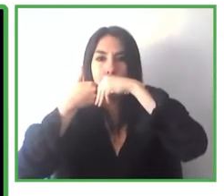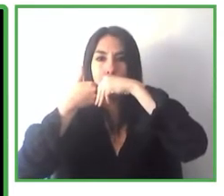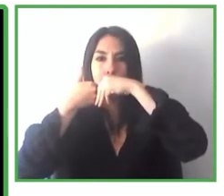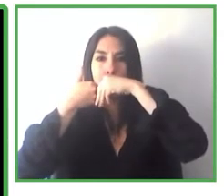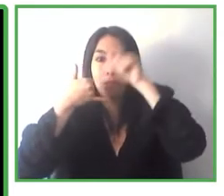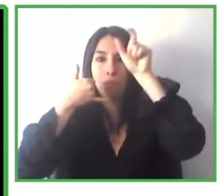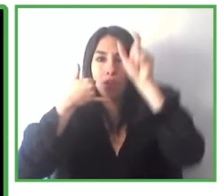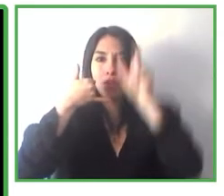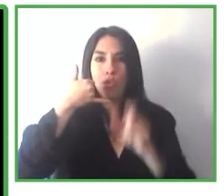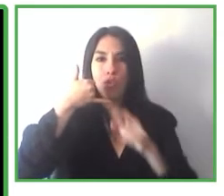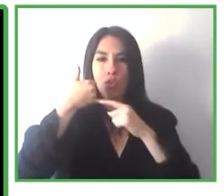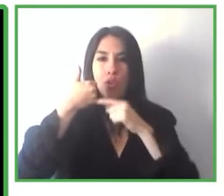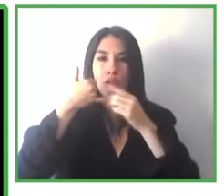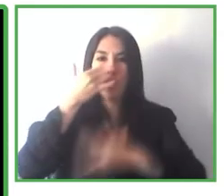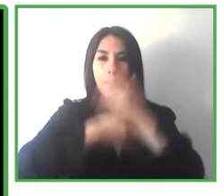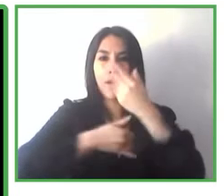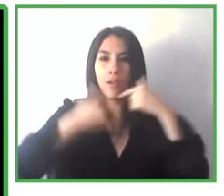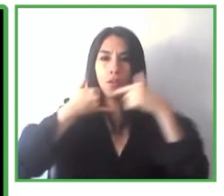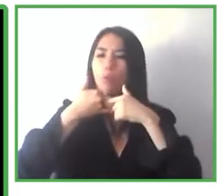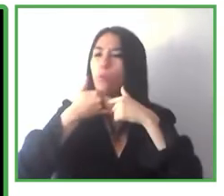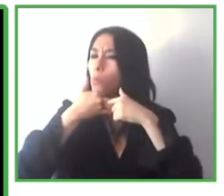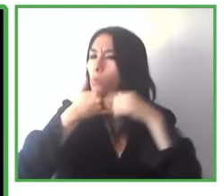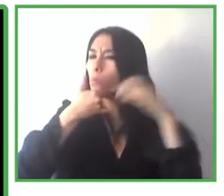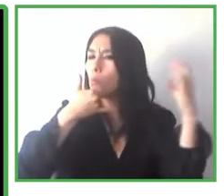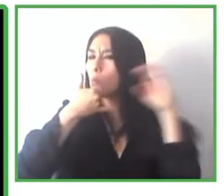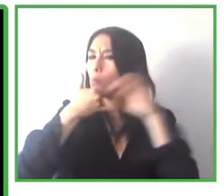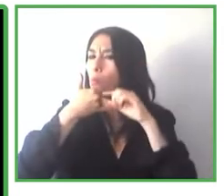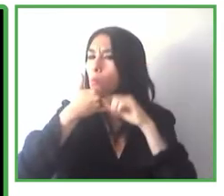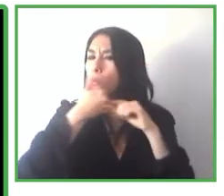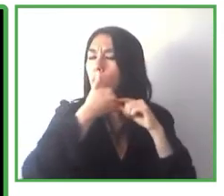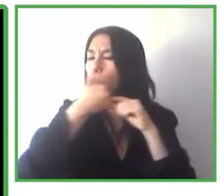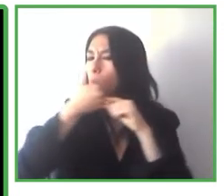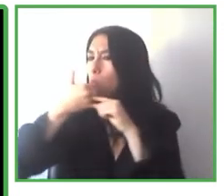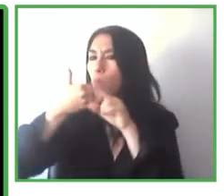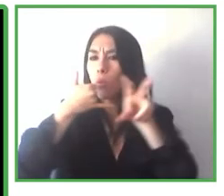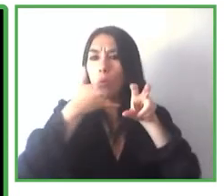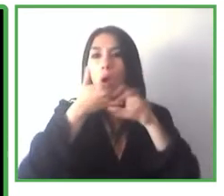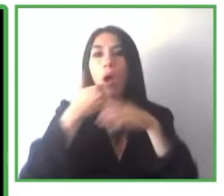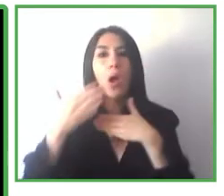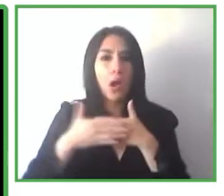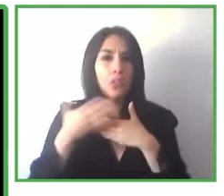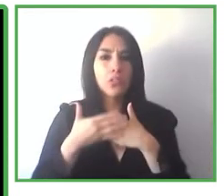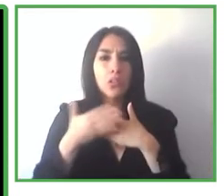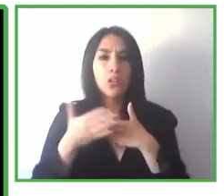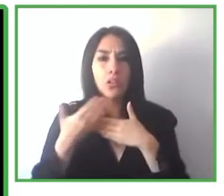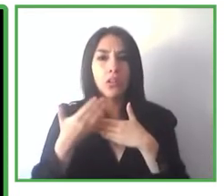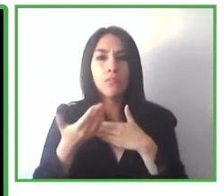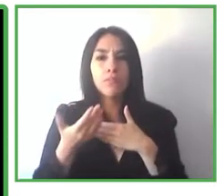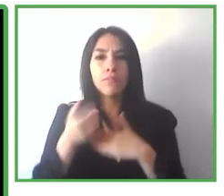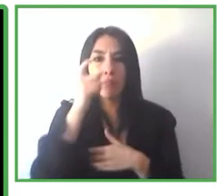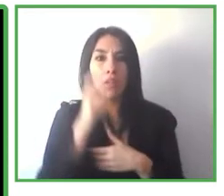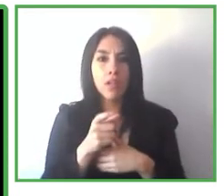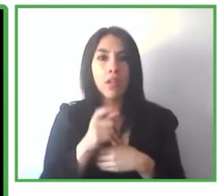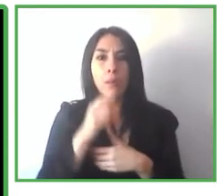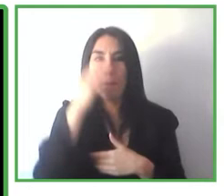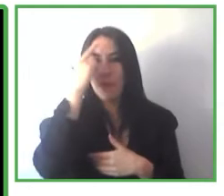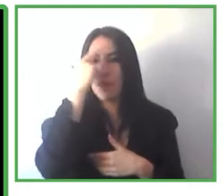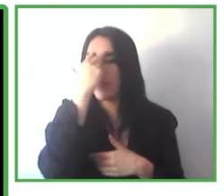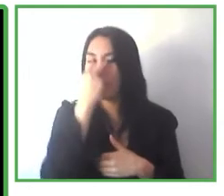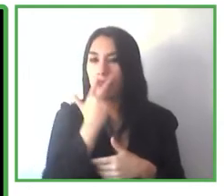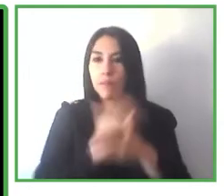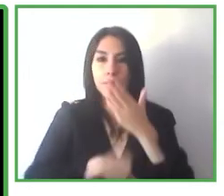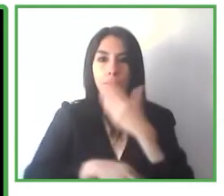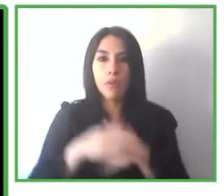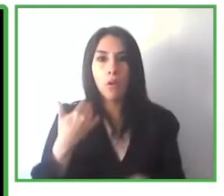rodeaban el primer feedback fue increíble una emoción increíble para todos para nosotros y a partir de ahí Navilens ya es una realidad las